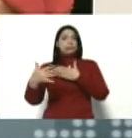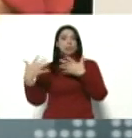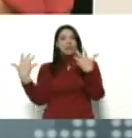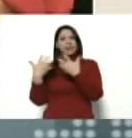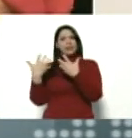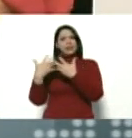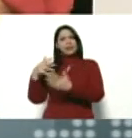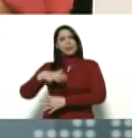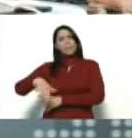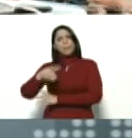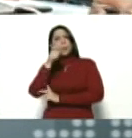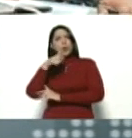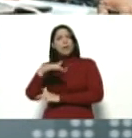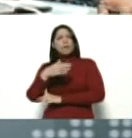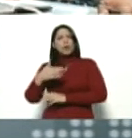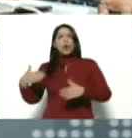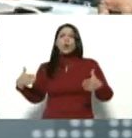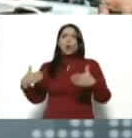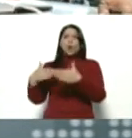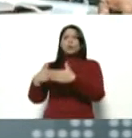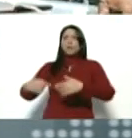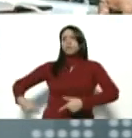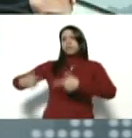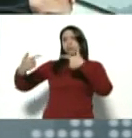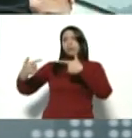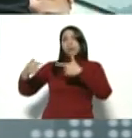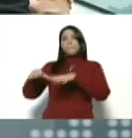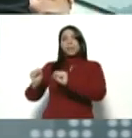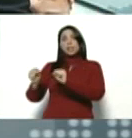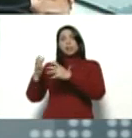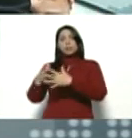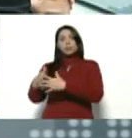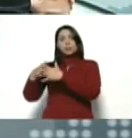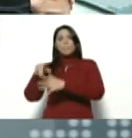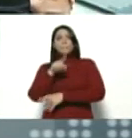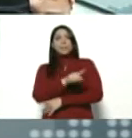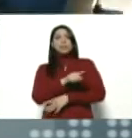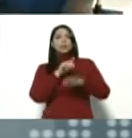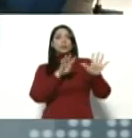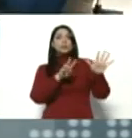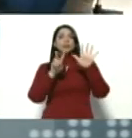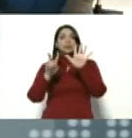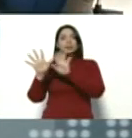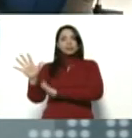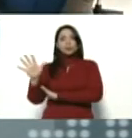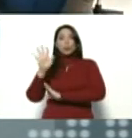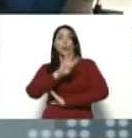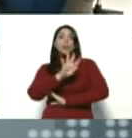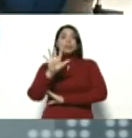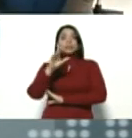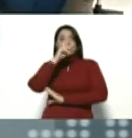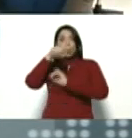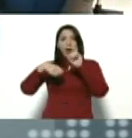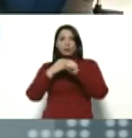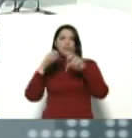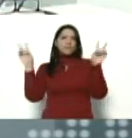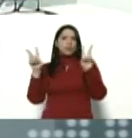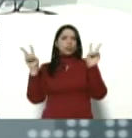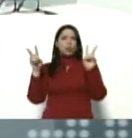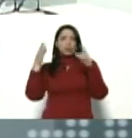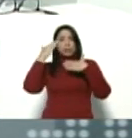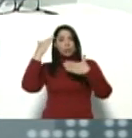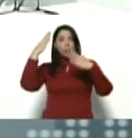de todo el pueblo contra el imperialismo norteamericano, en 1975. 45 años de la victoria. Mi saludo a Vietnam.